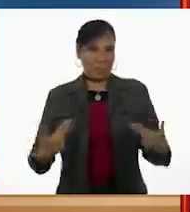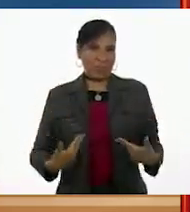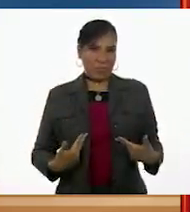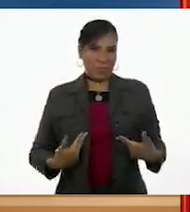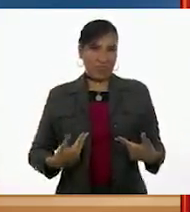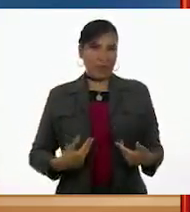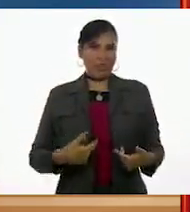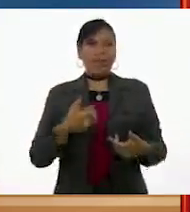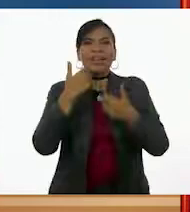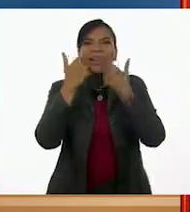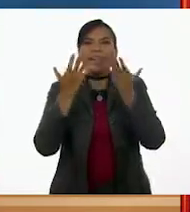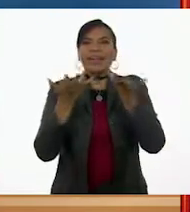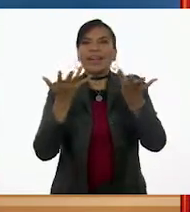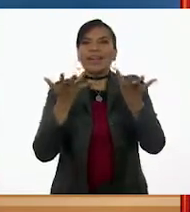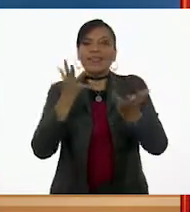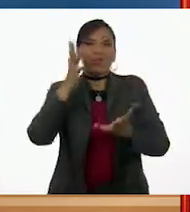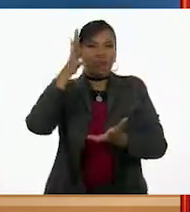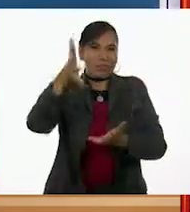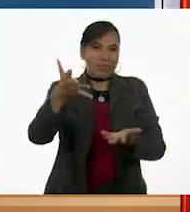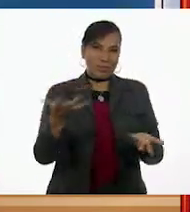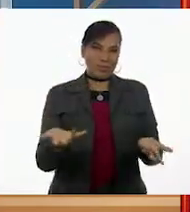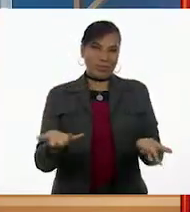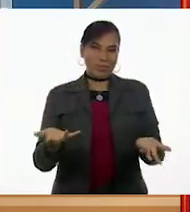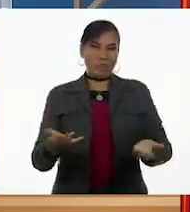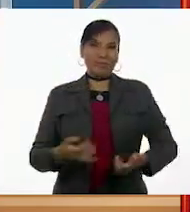quiere llegar a ser.